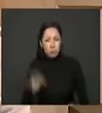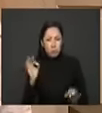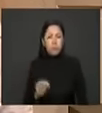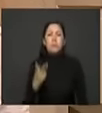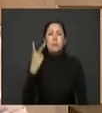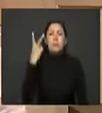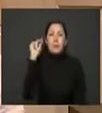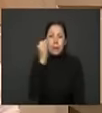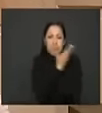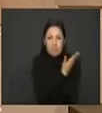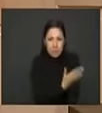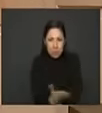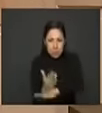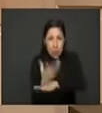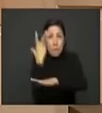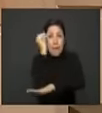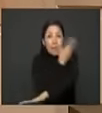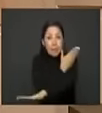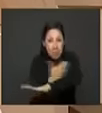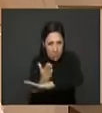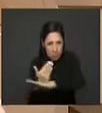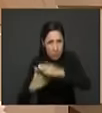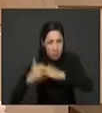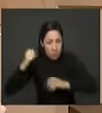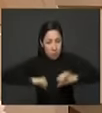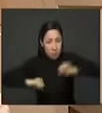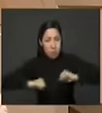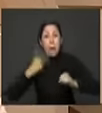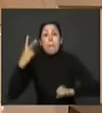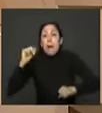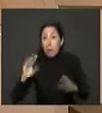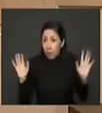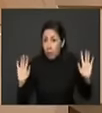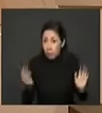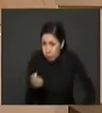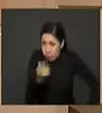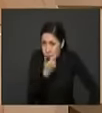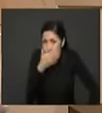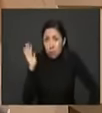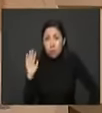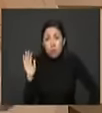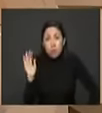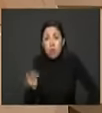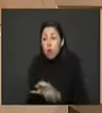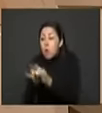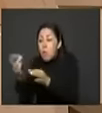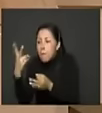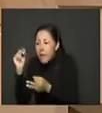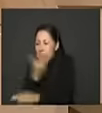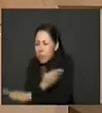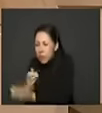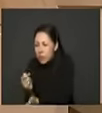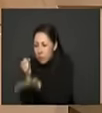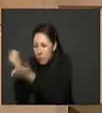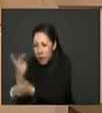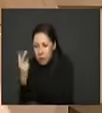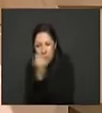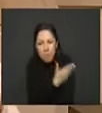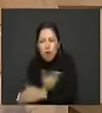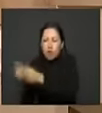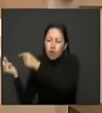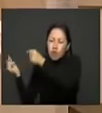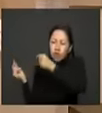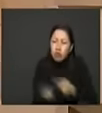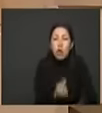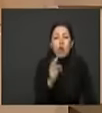de pesos por vereda para este tipo de iniciativas ciudadanas. Nada. Nada. Eso sumaría 800 mil